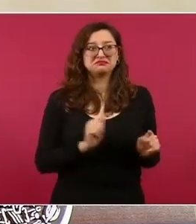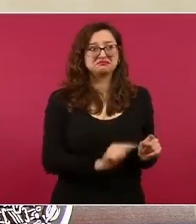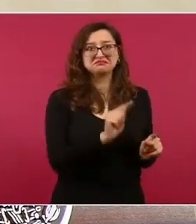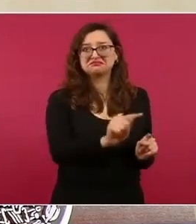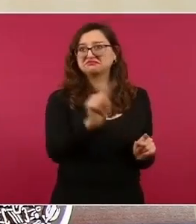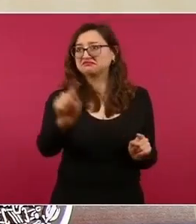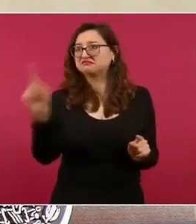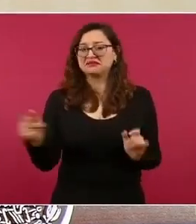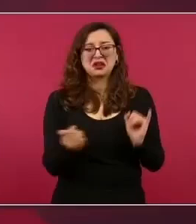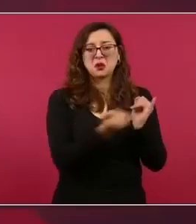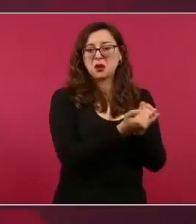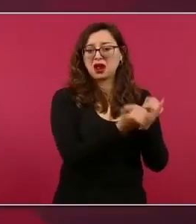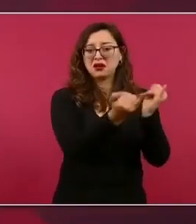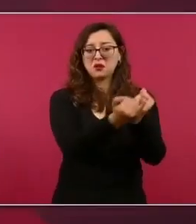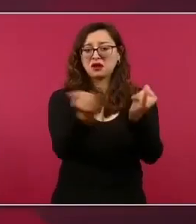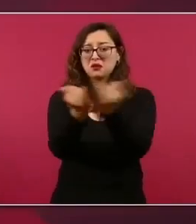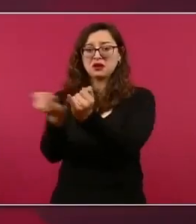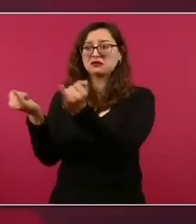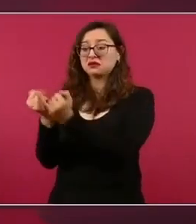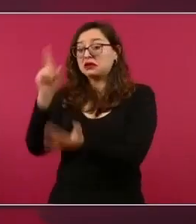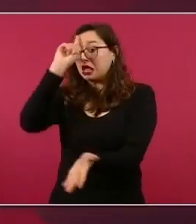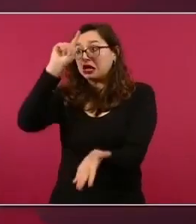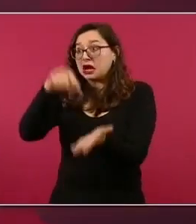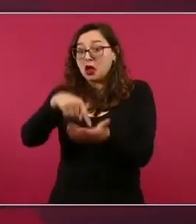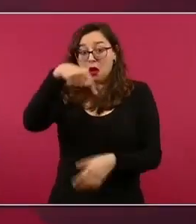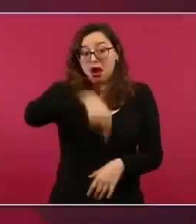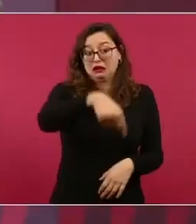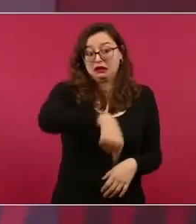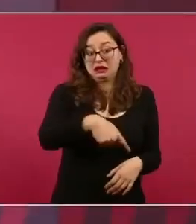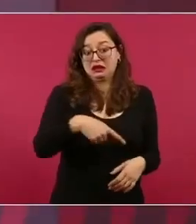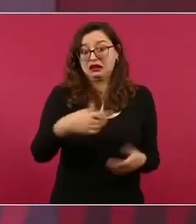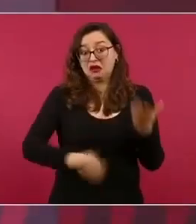los de nosotros son hasta hasta fresas.